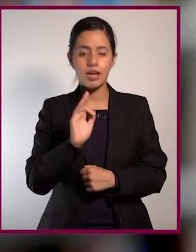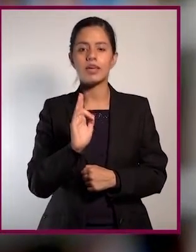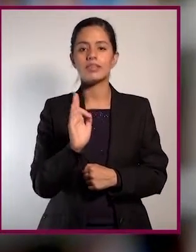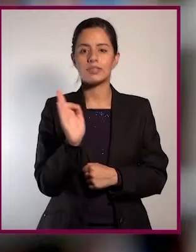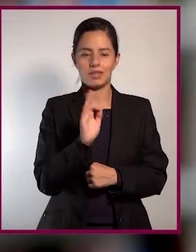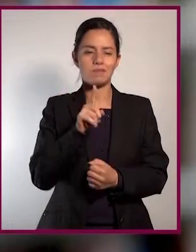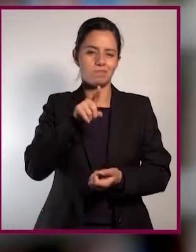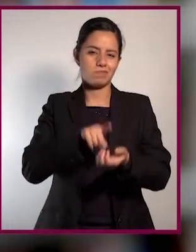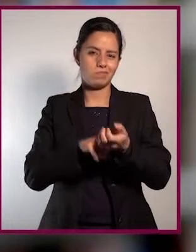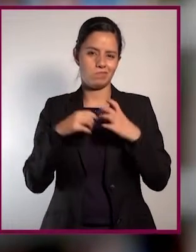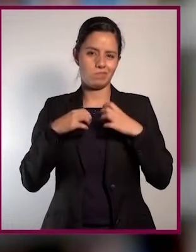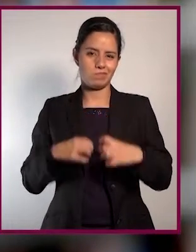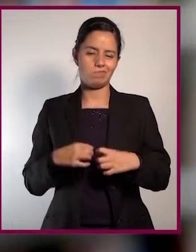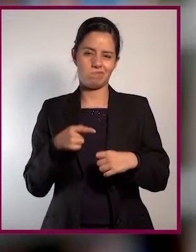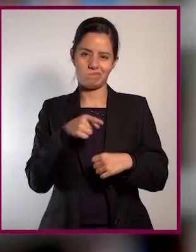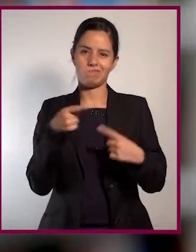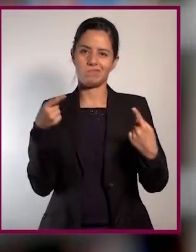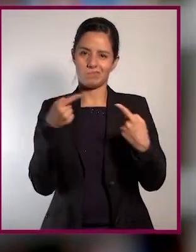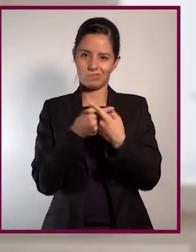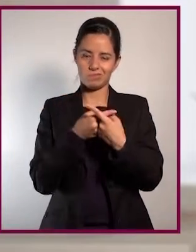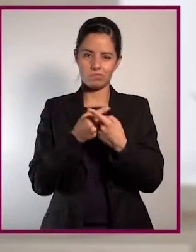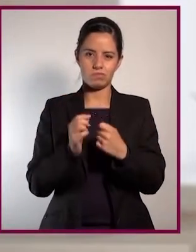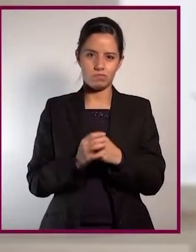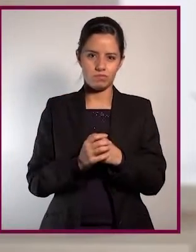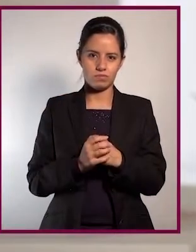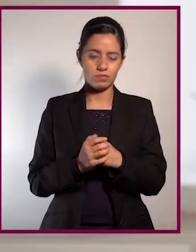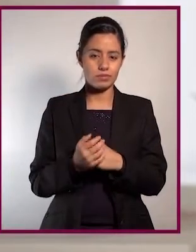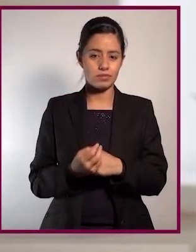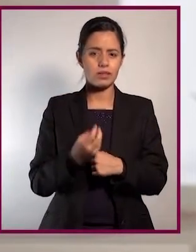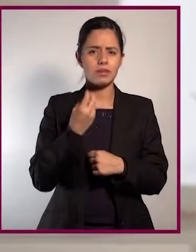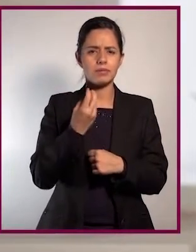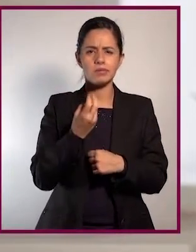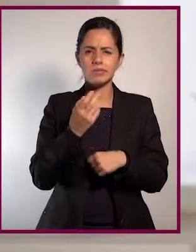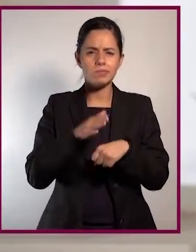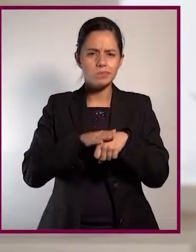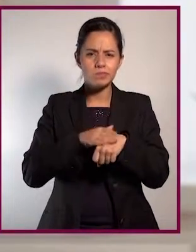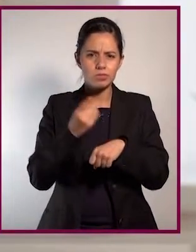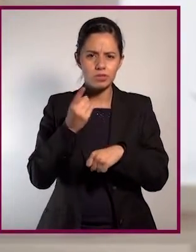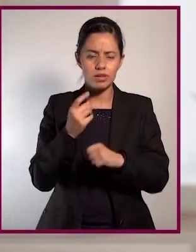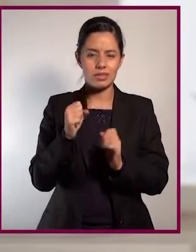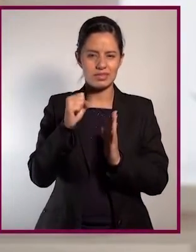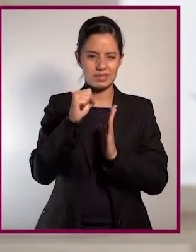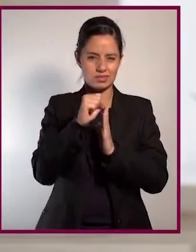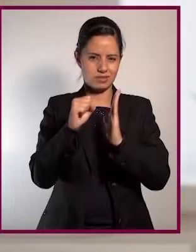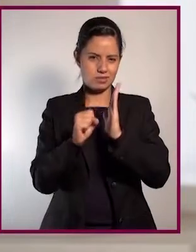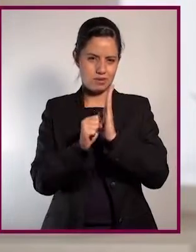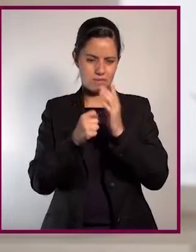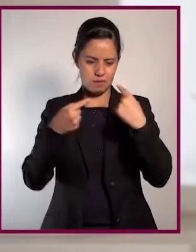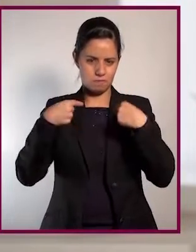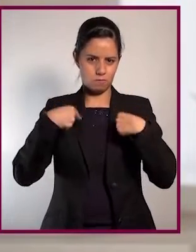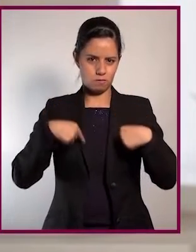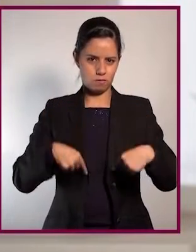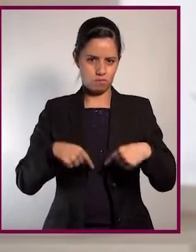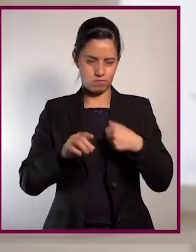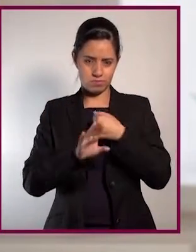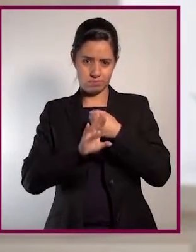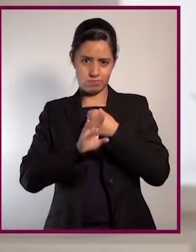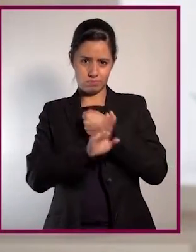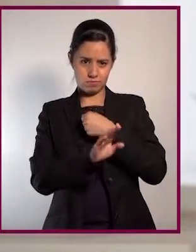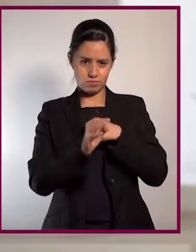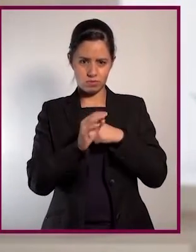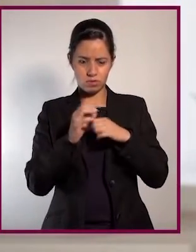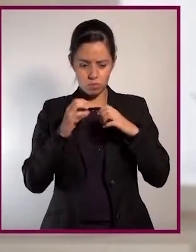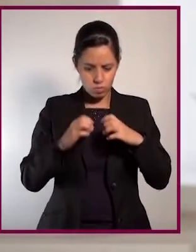es muy probable que tengas una reacción alérgica. Las alergias aparecen cuando el sistema inmunitario sobre